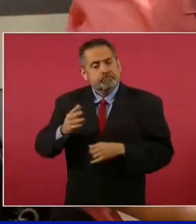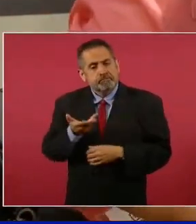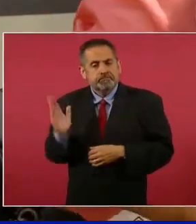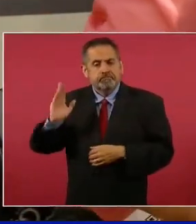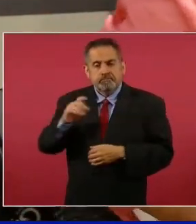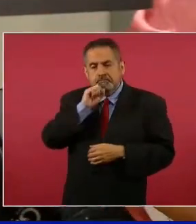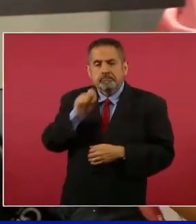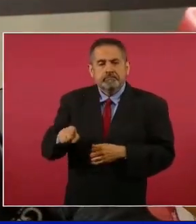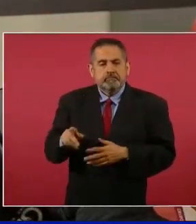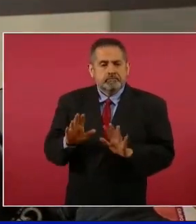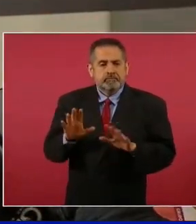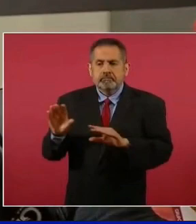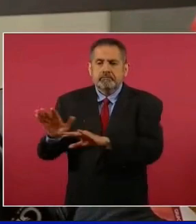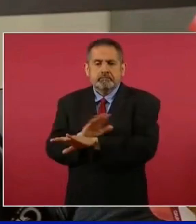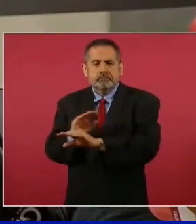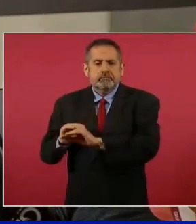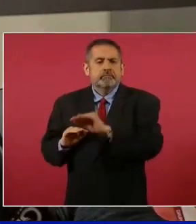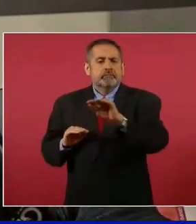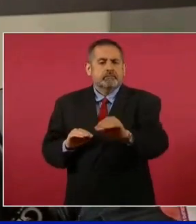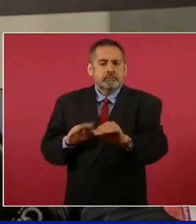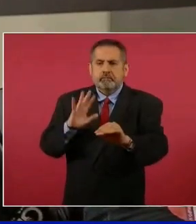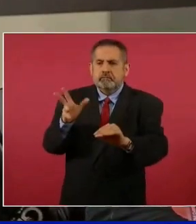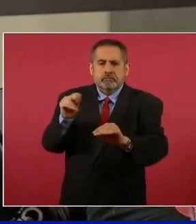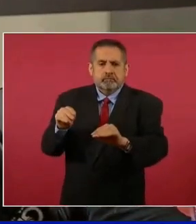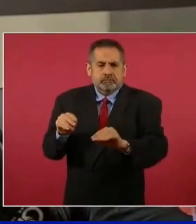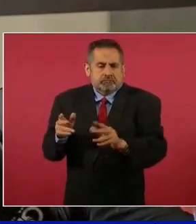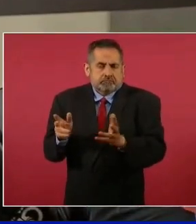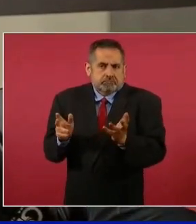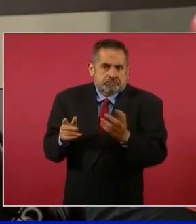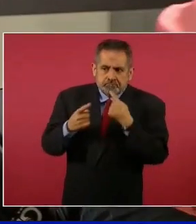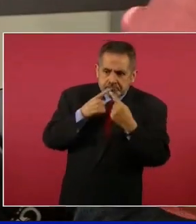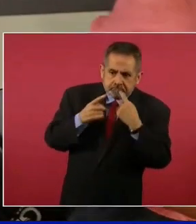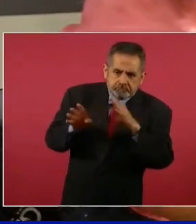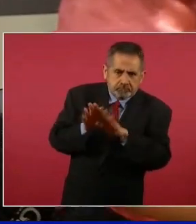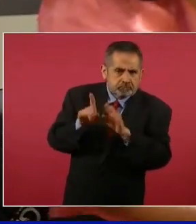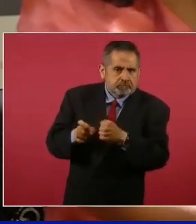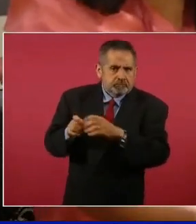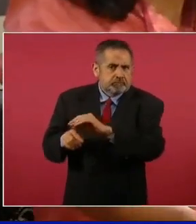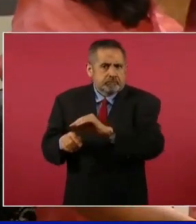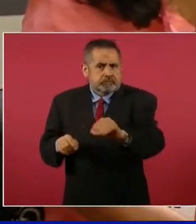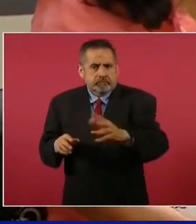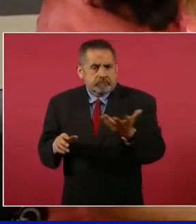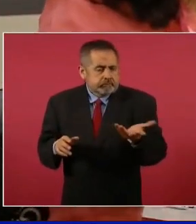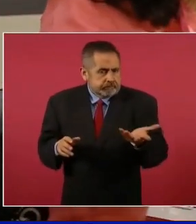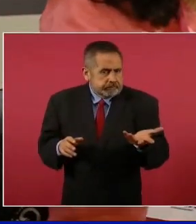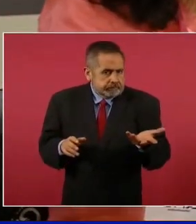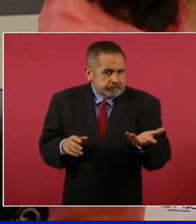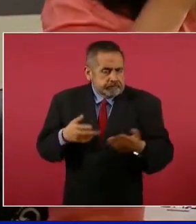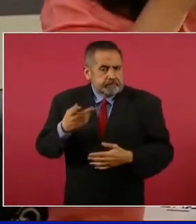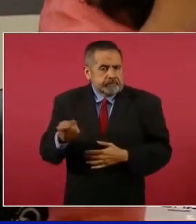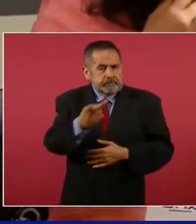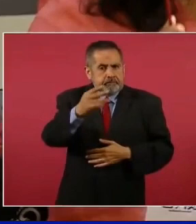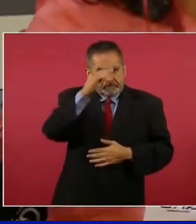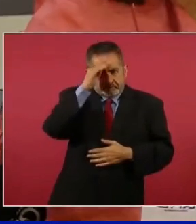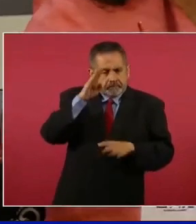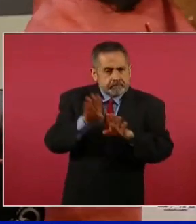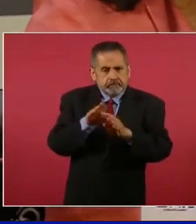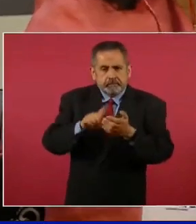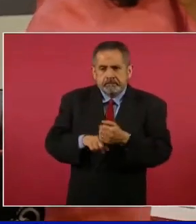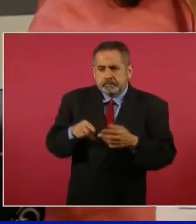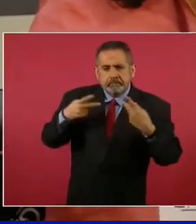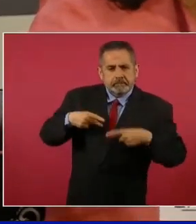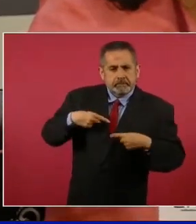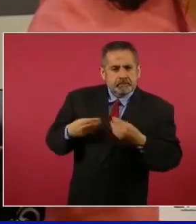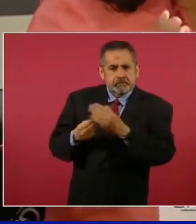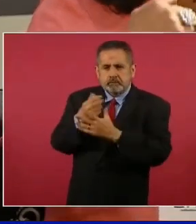Conagua, que ahora está en riesgo de ya no estar ahí o que se está discutiendo y ya no estar ahí. Entonces, la pregunta es esta. Estos